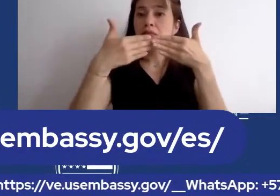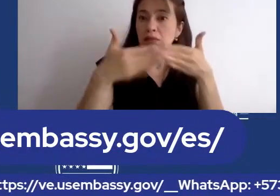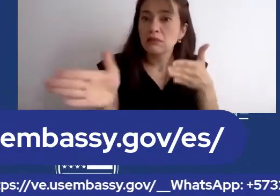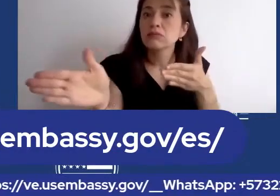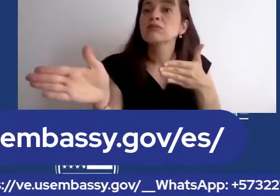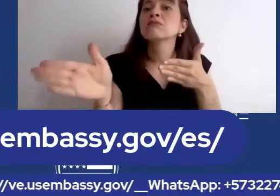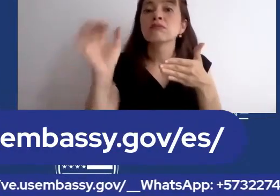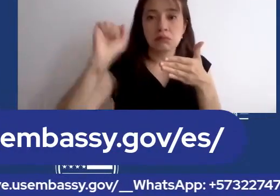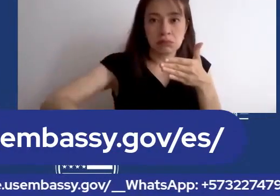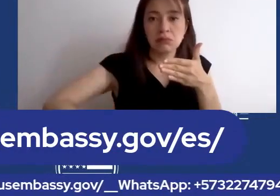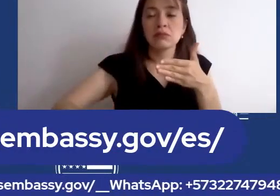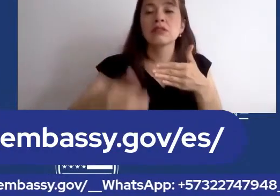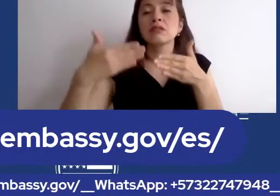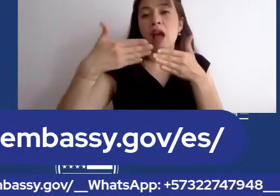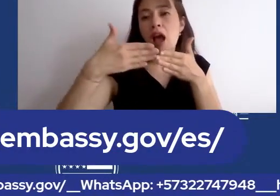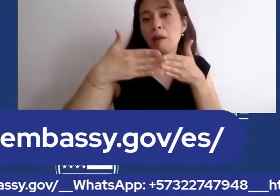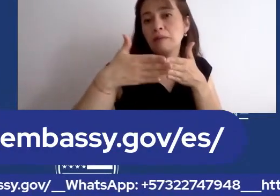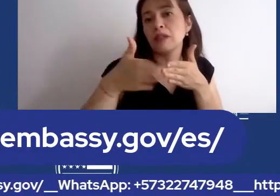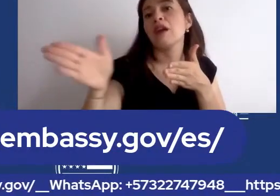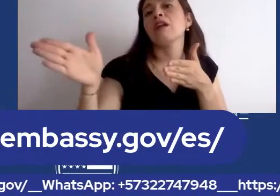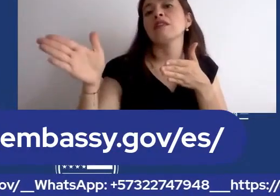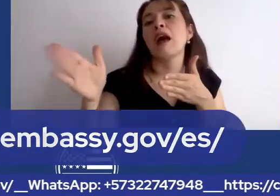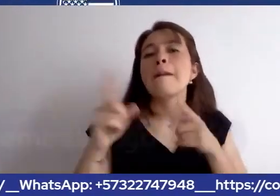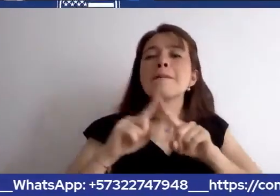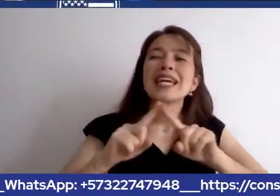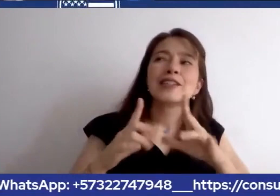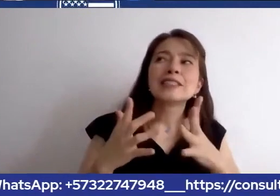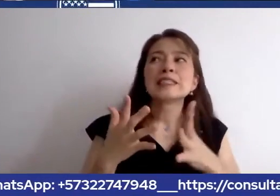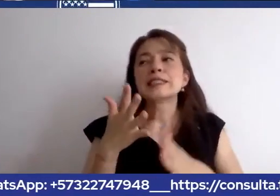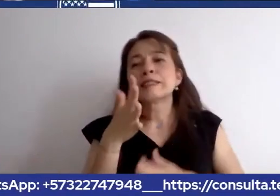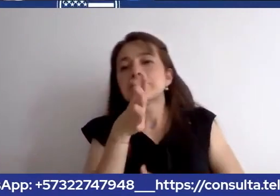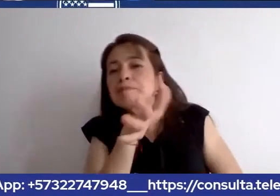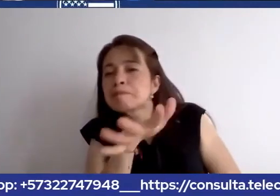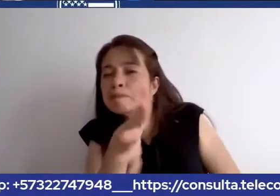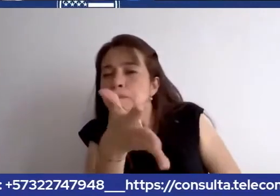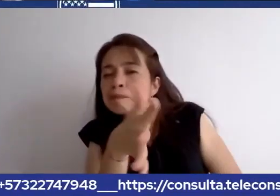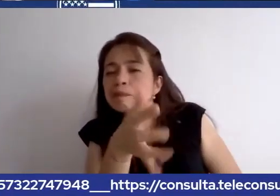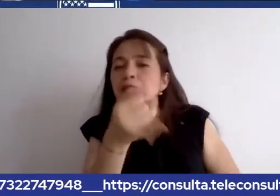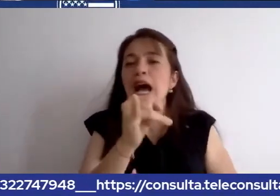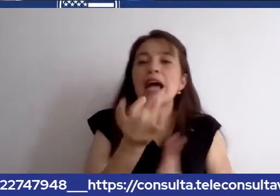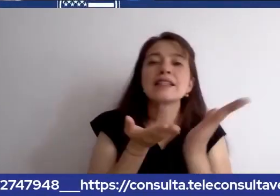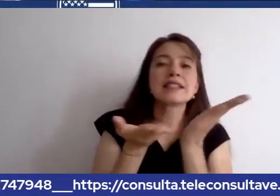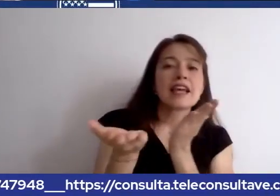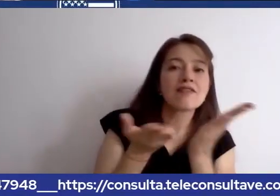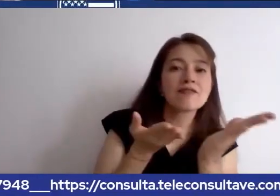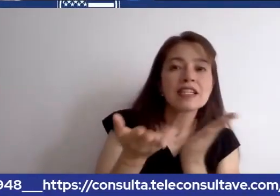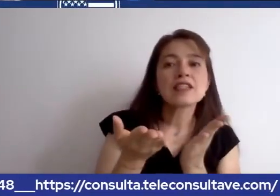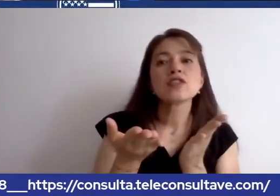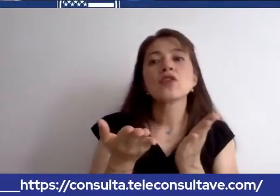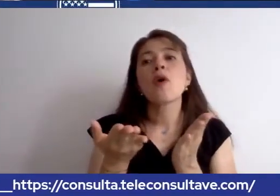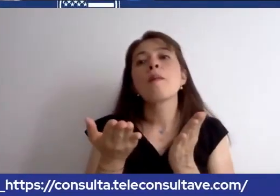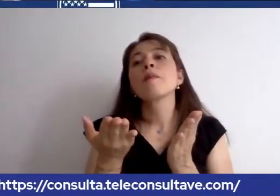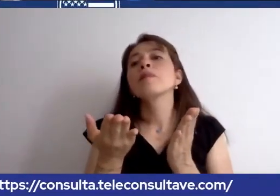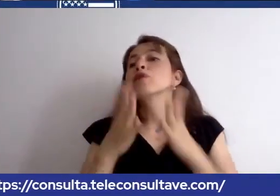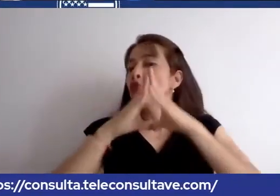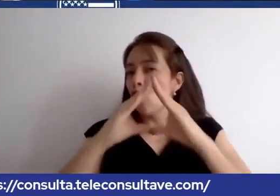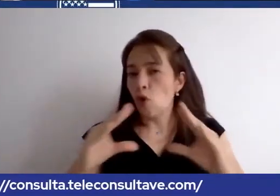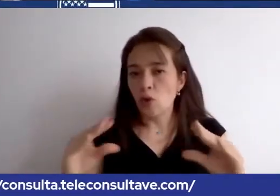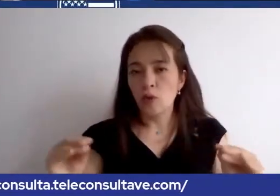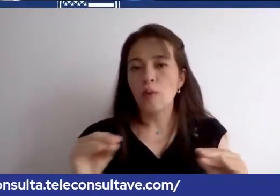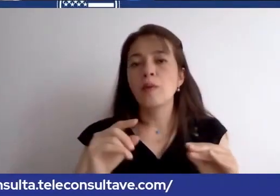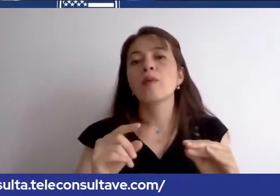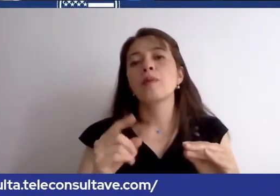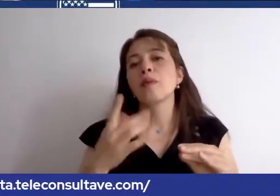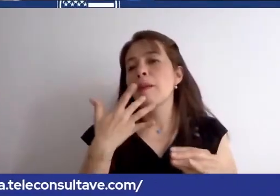pero de una manera muy muy limitada tenemos servicios para todos los servicios consulares por